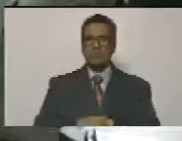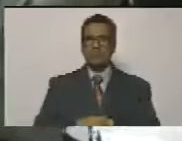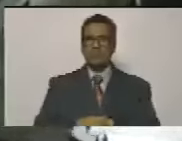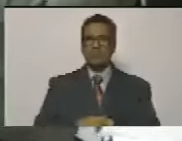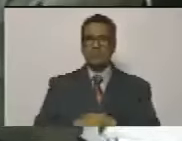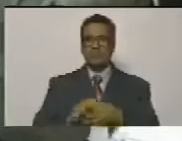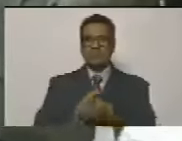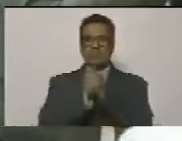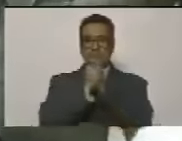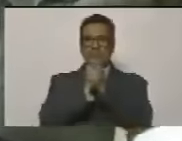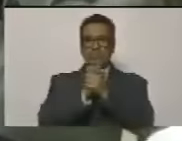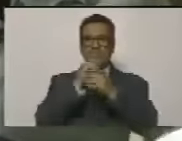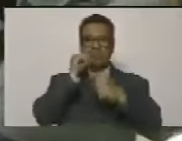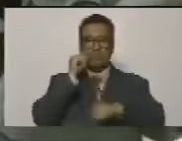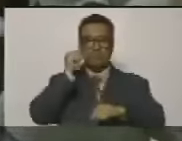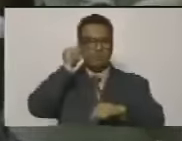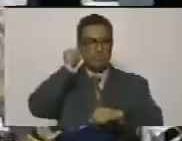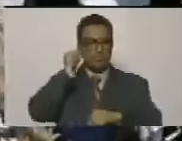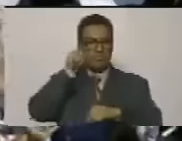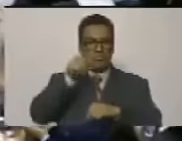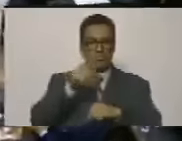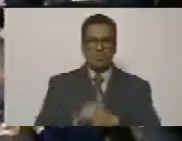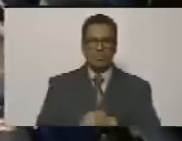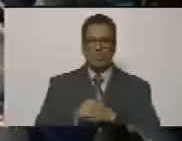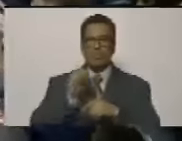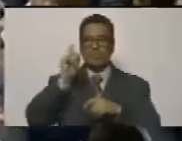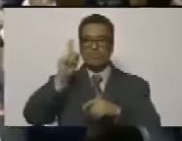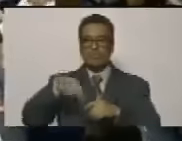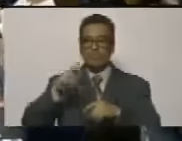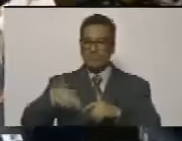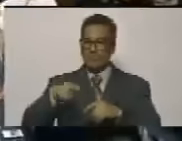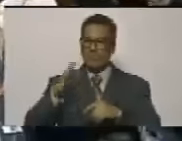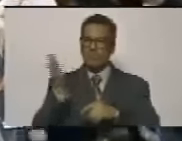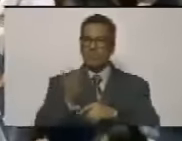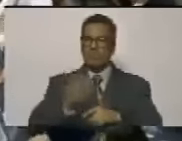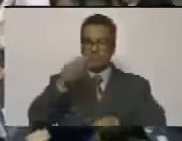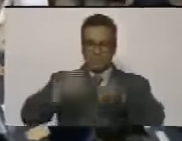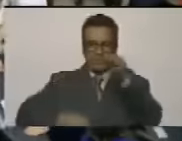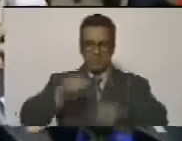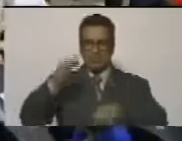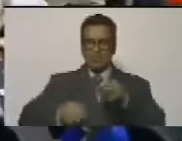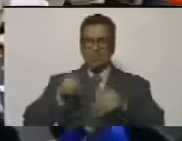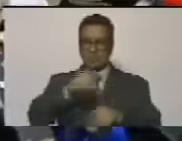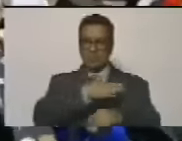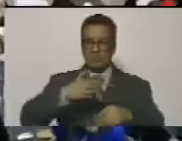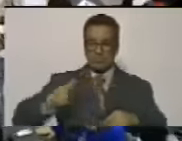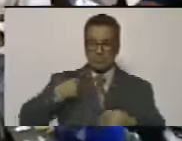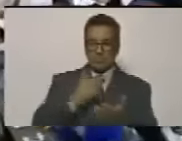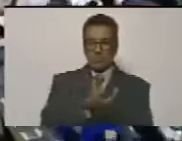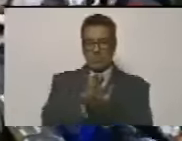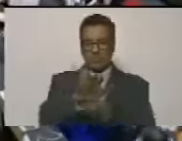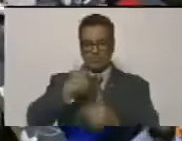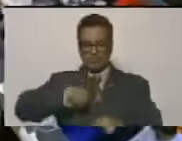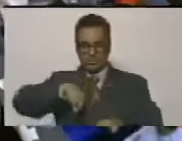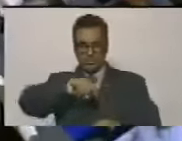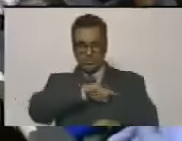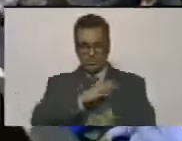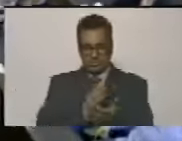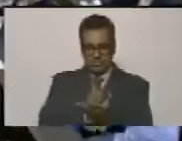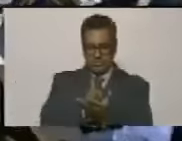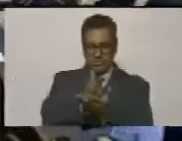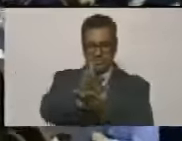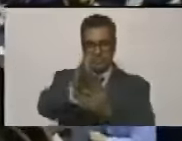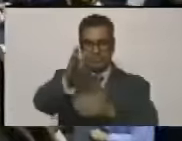Compañeros y compañeras, que no haya impunidad, que haya justicia y que sigamos nosotros el rumbo